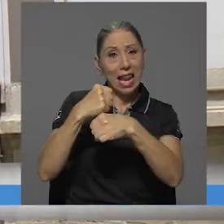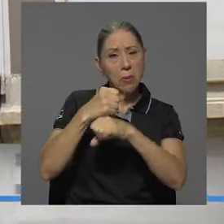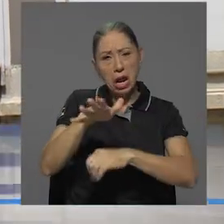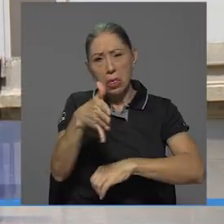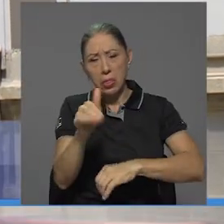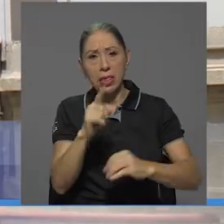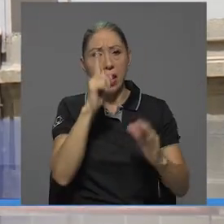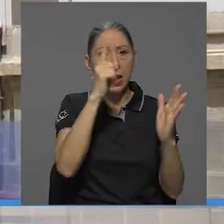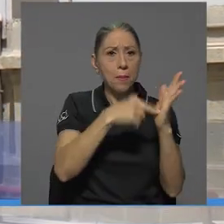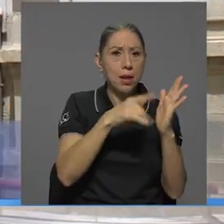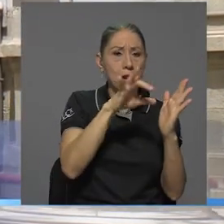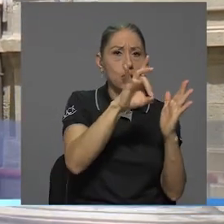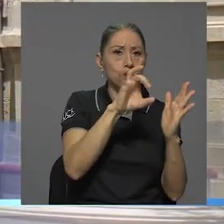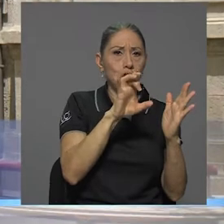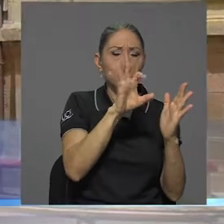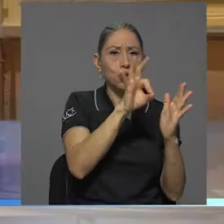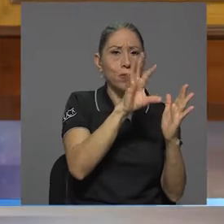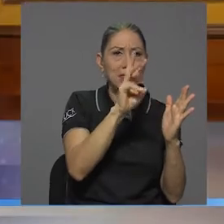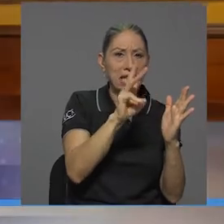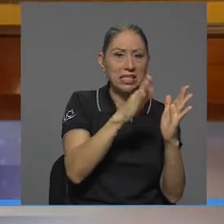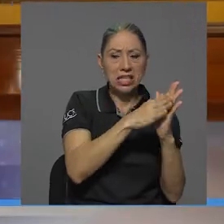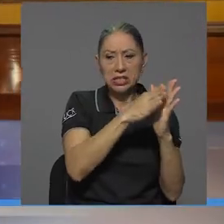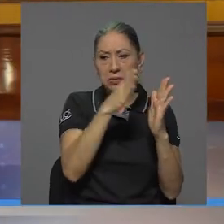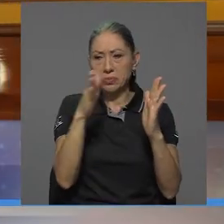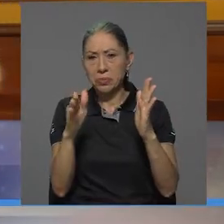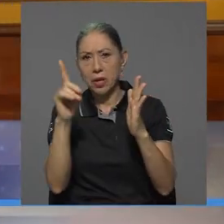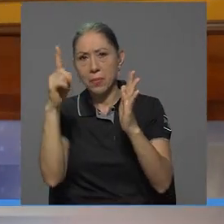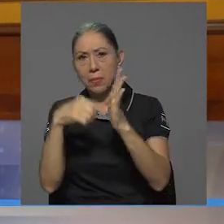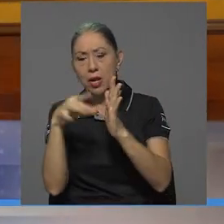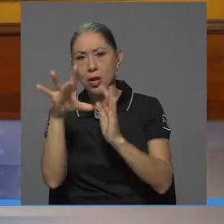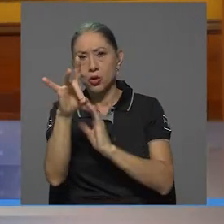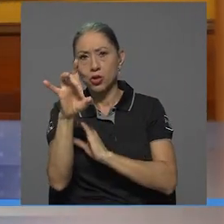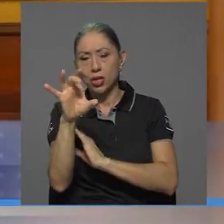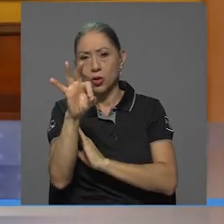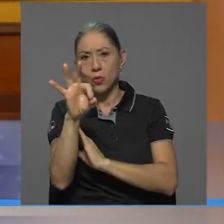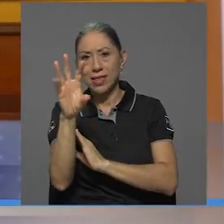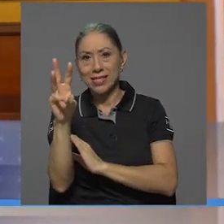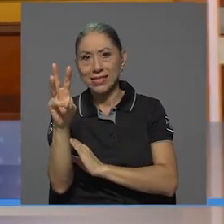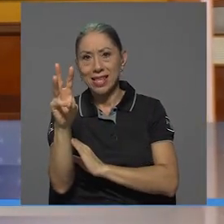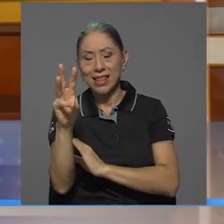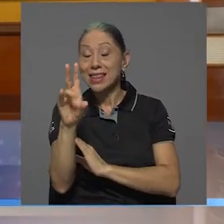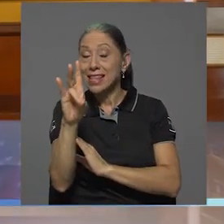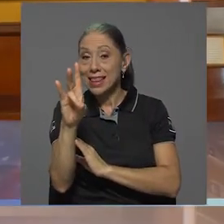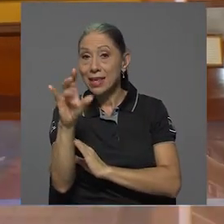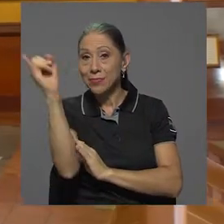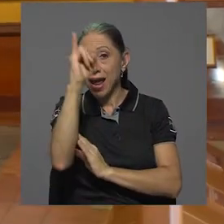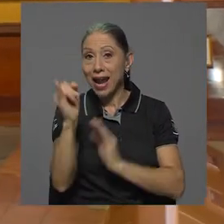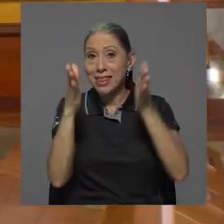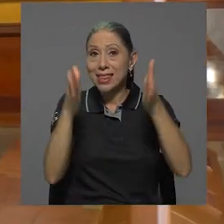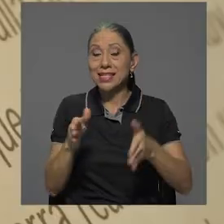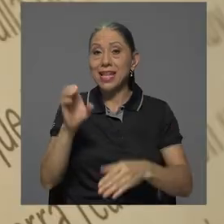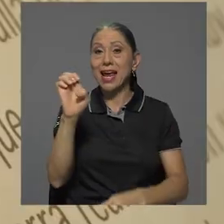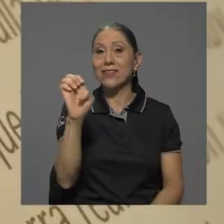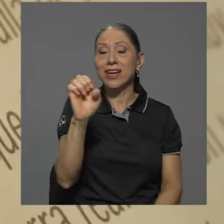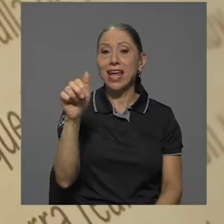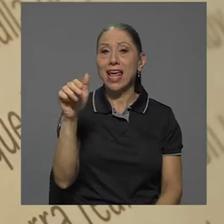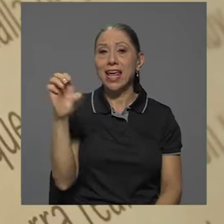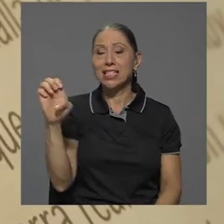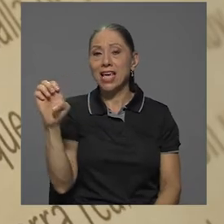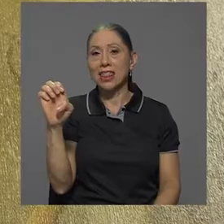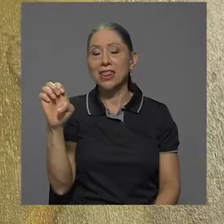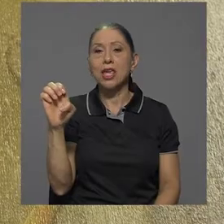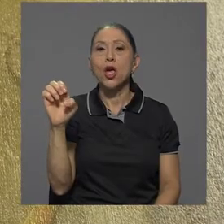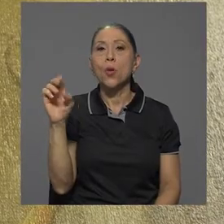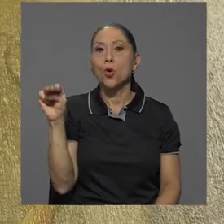Elaborada entre 1896 y 1897 por el artista Enrique Echandi Montero, La quema del